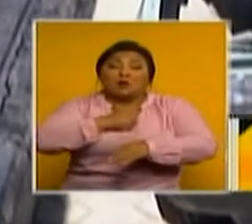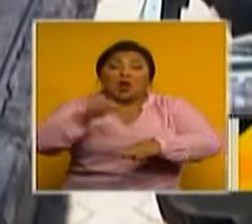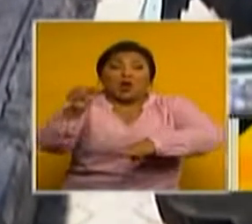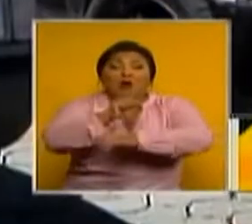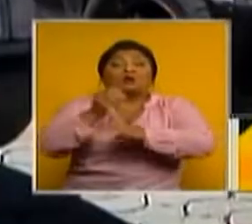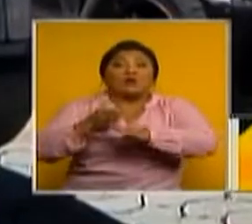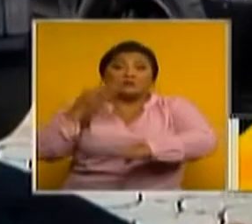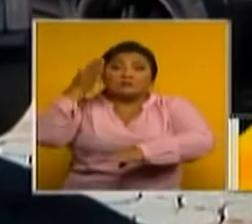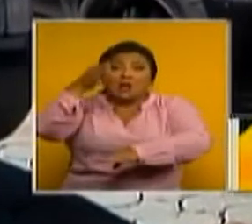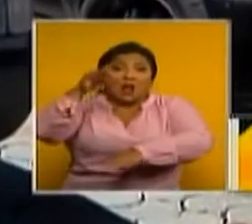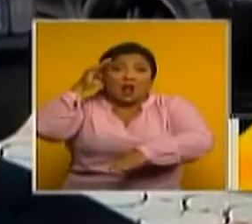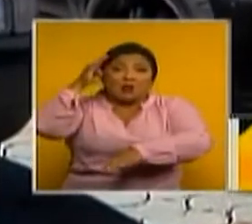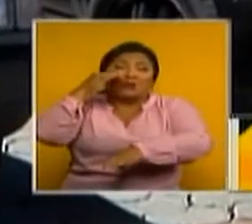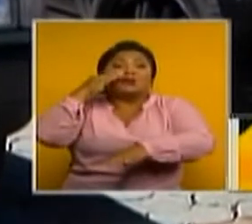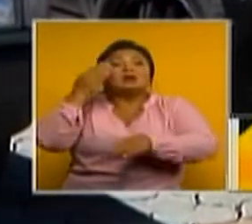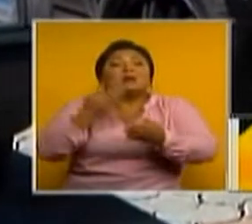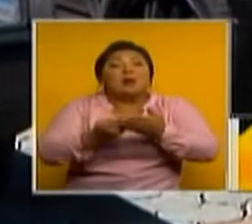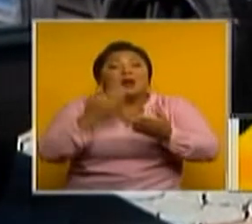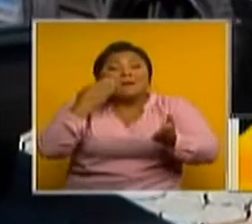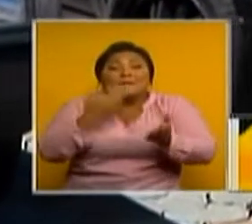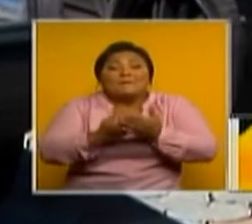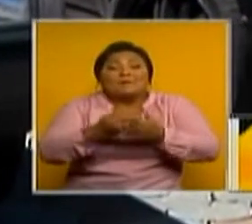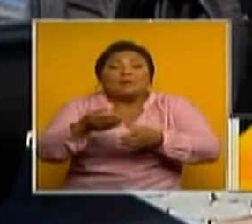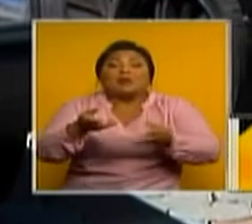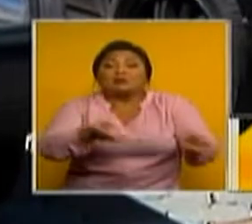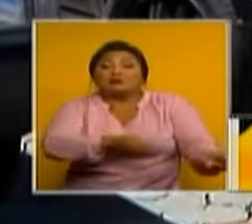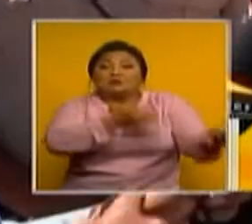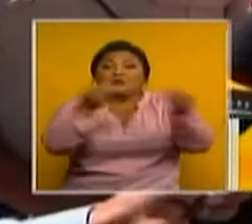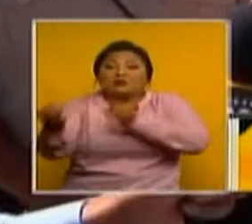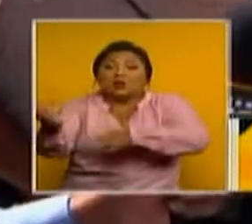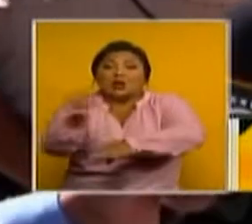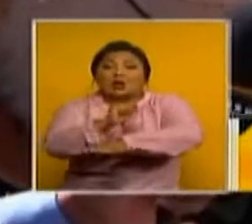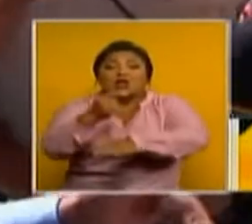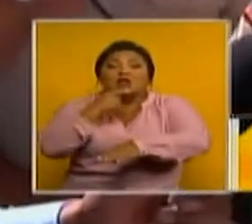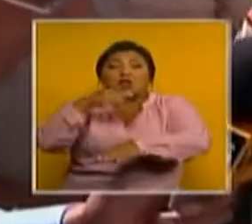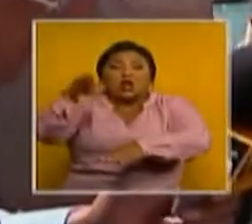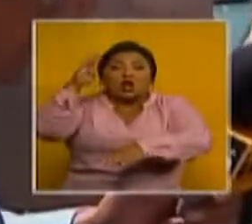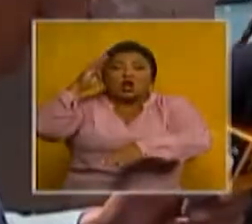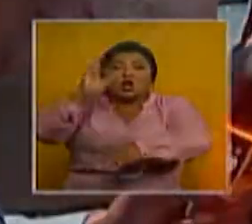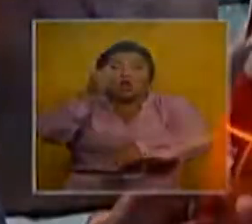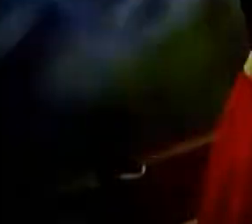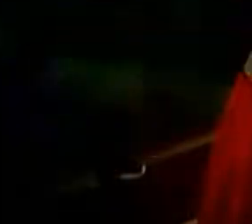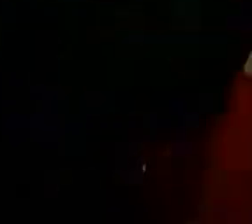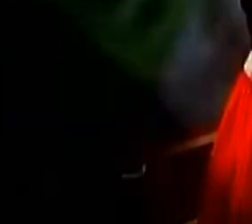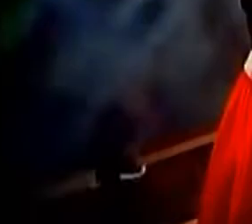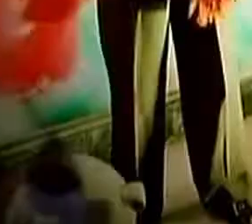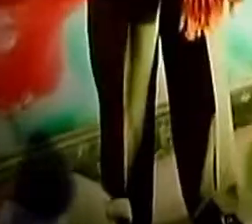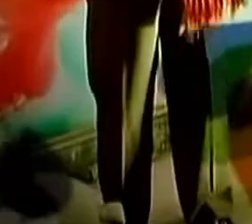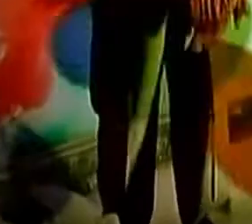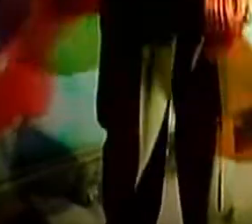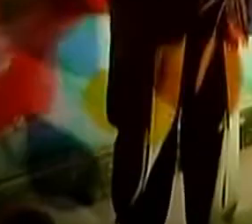judicial a efectuar el trámite legal para su posterior devolución. Así dijo el coronel César Zapata.